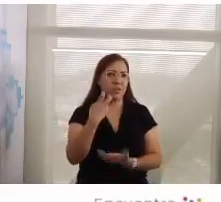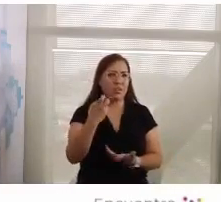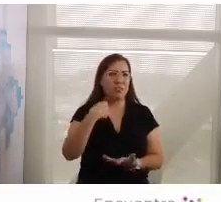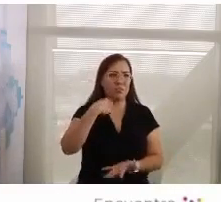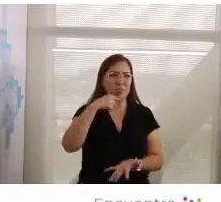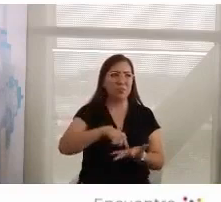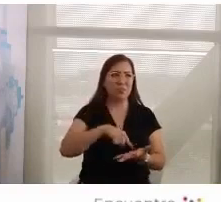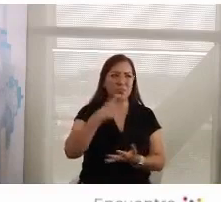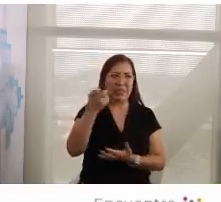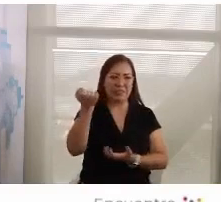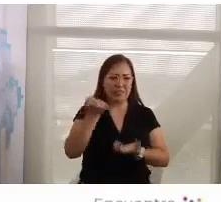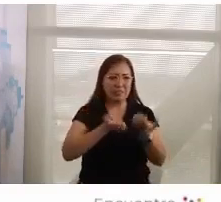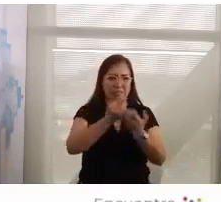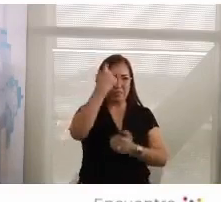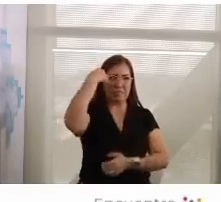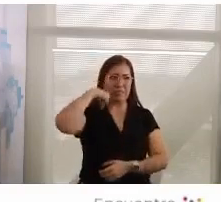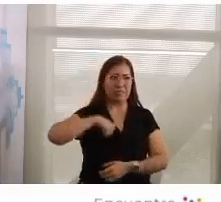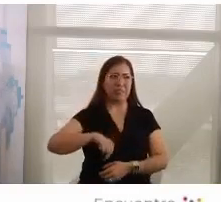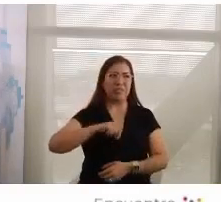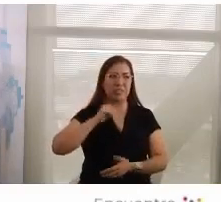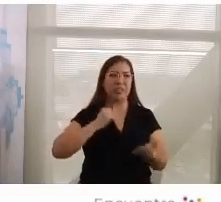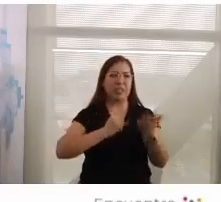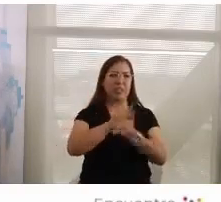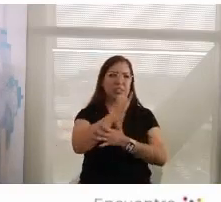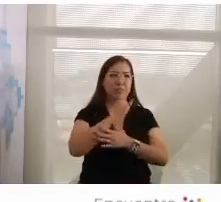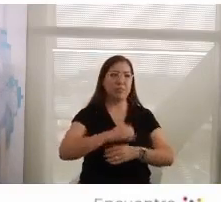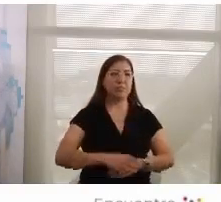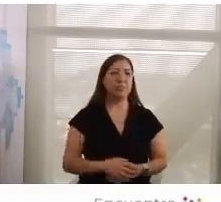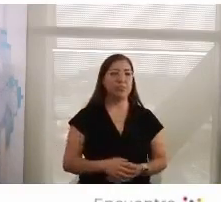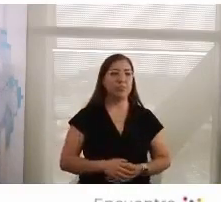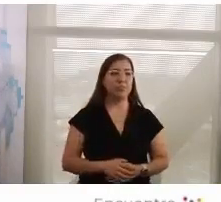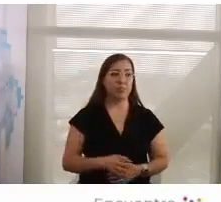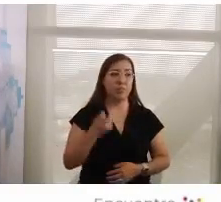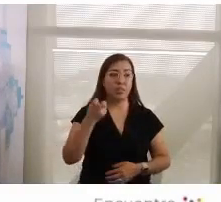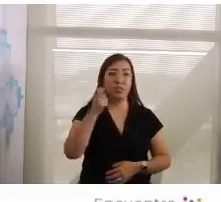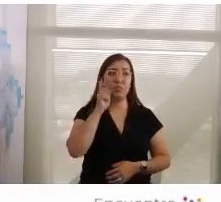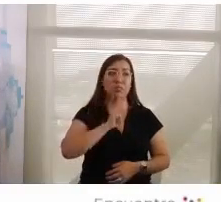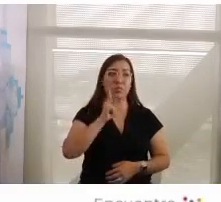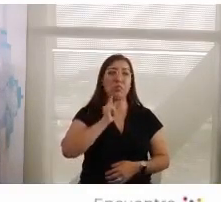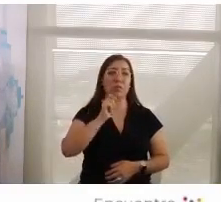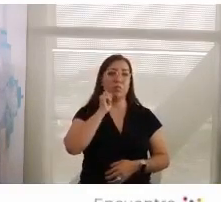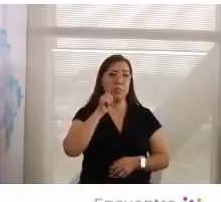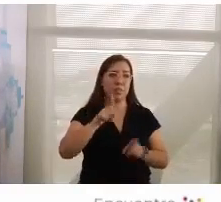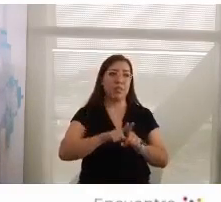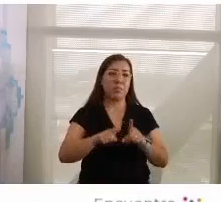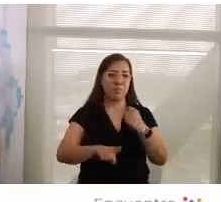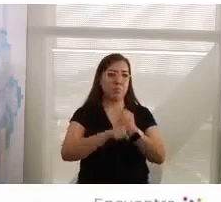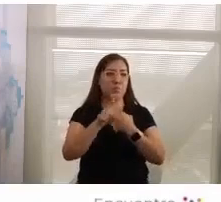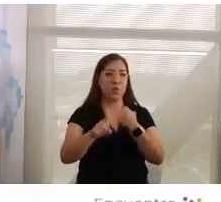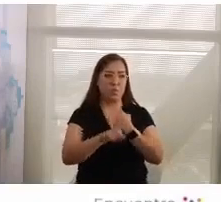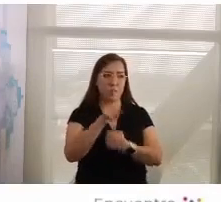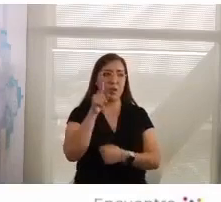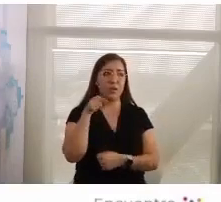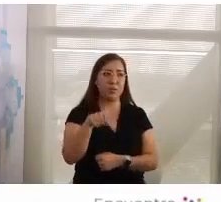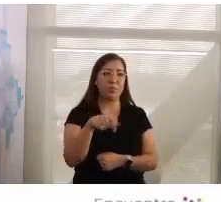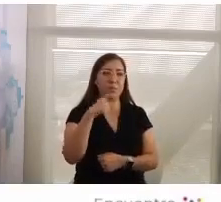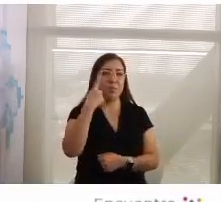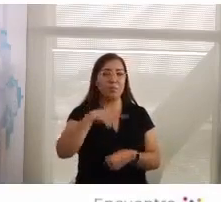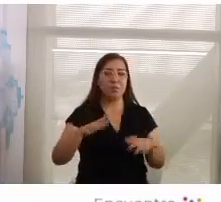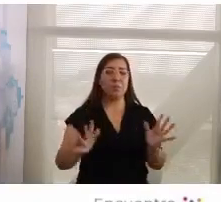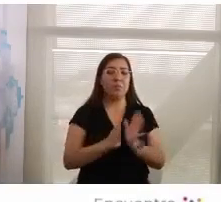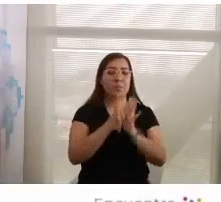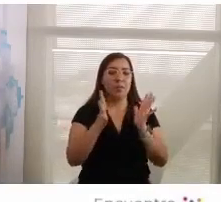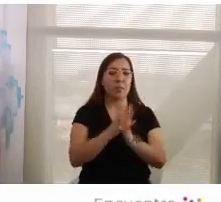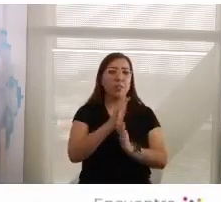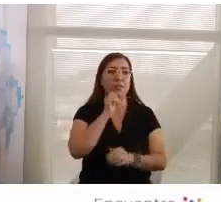este hecho que es una especie de esgotamiento del avance democrático, lo que en algunos lugares